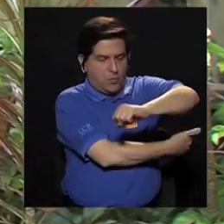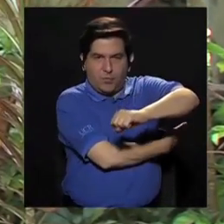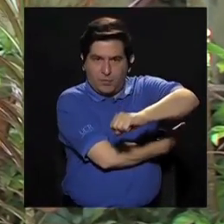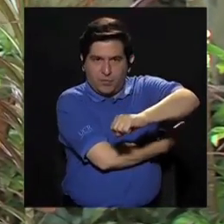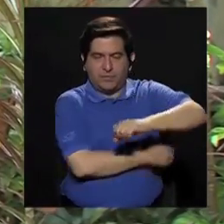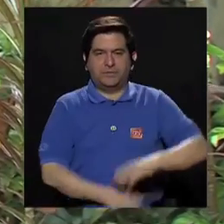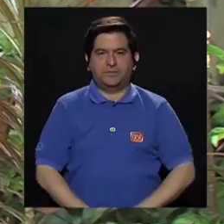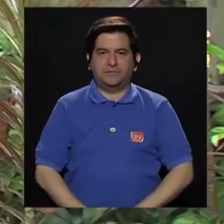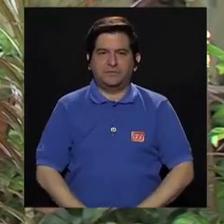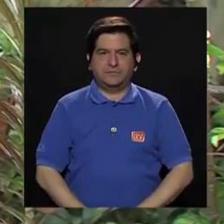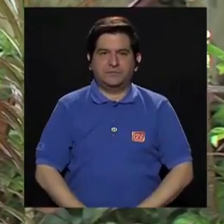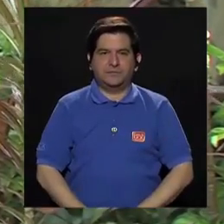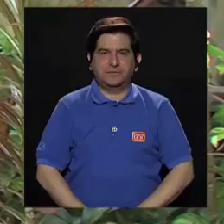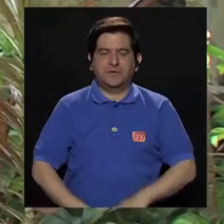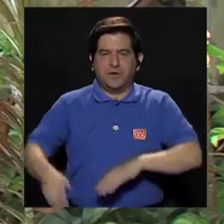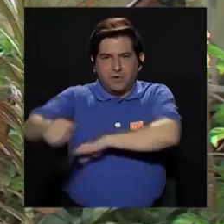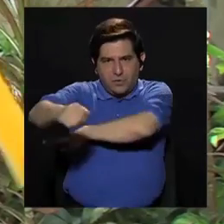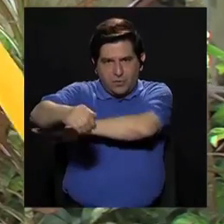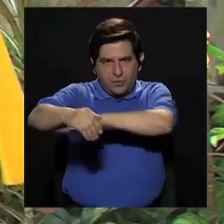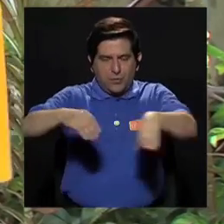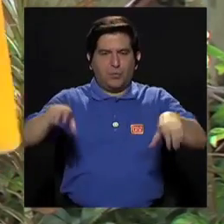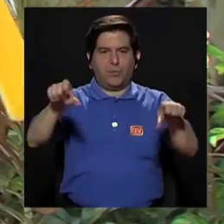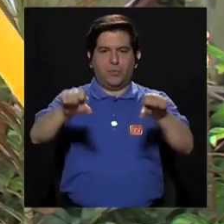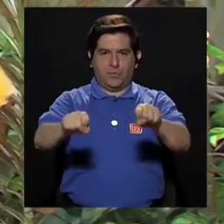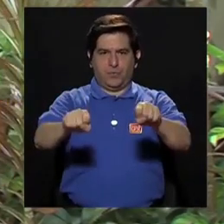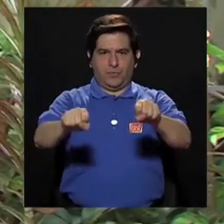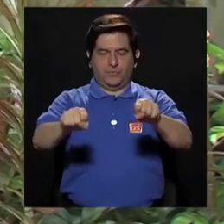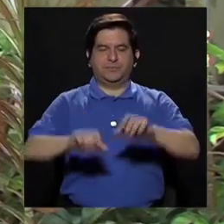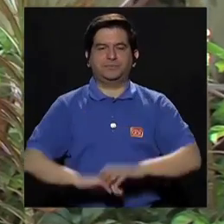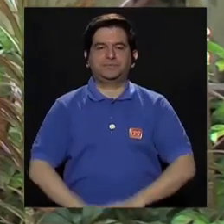Pasa un codo Por encima Y luego el otro codo